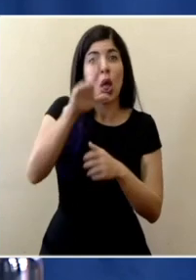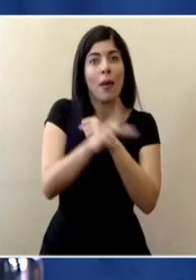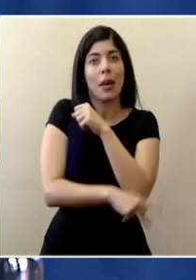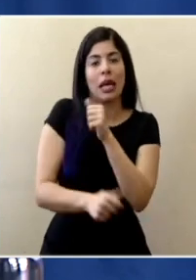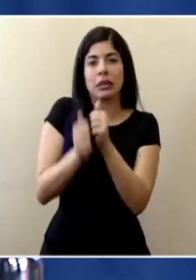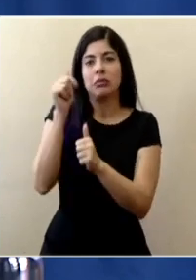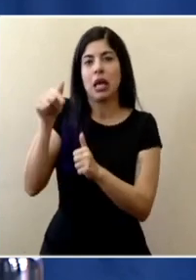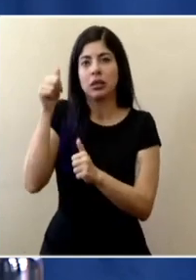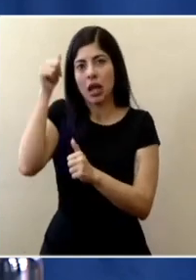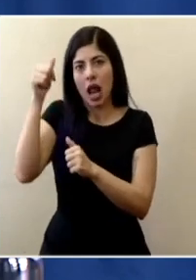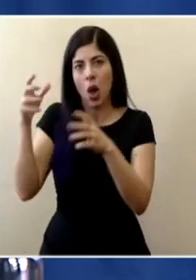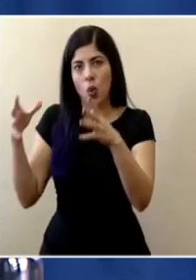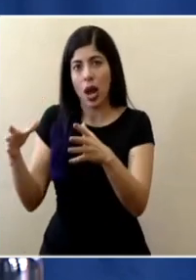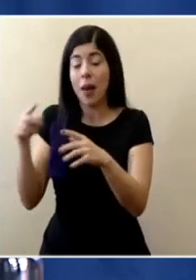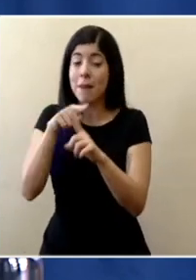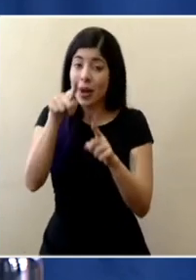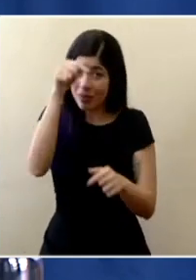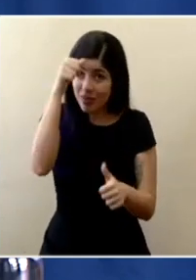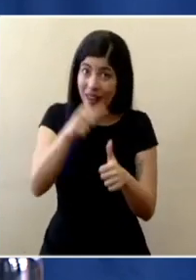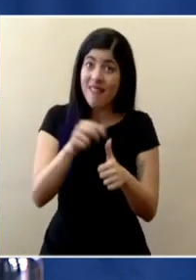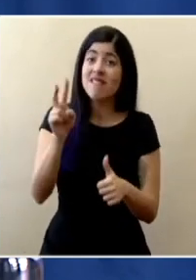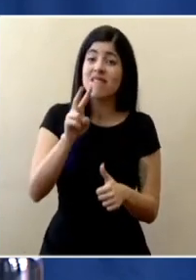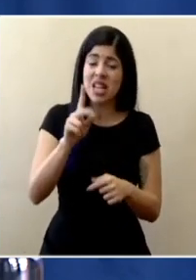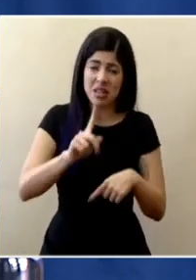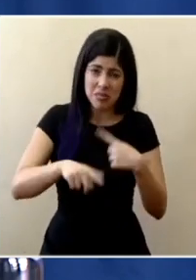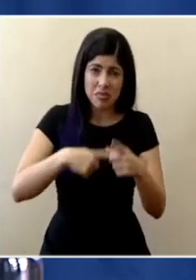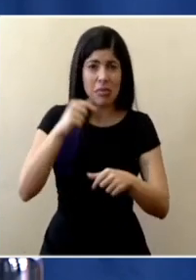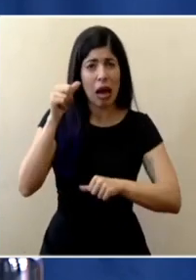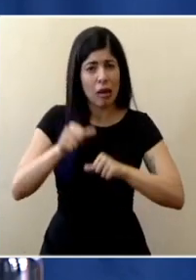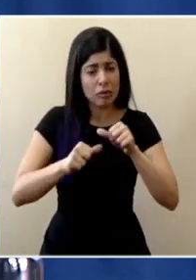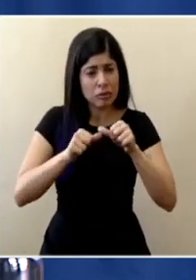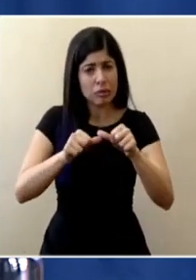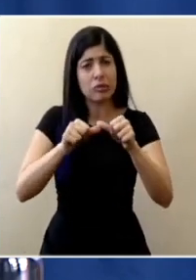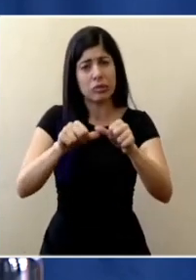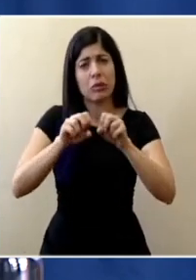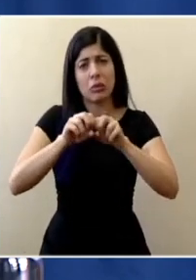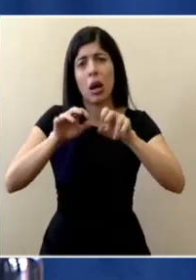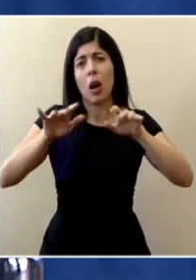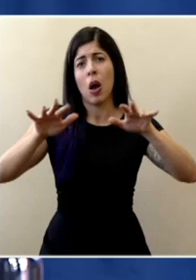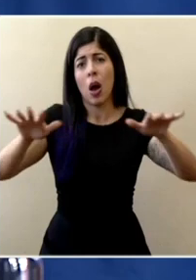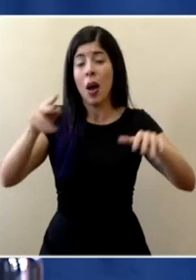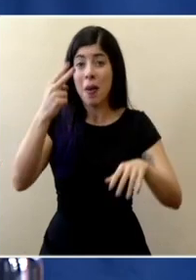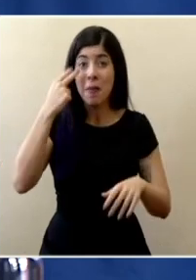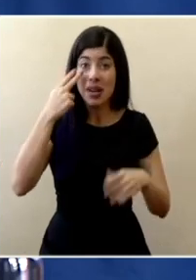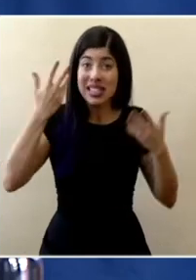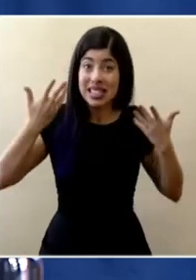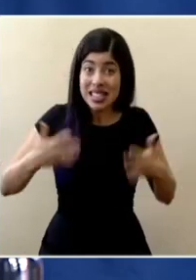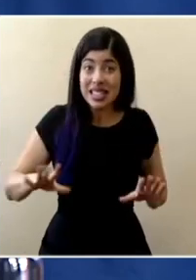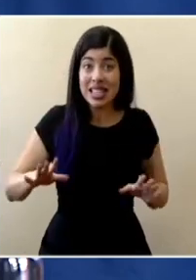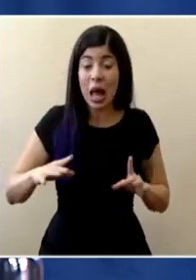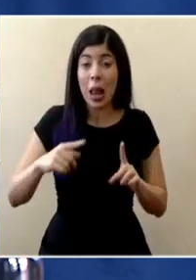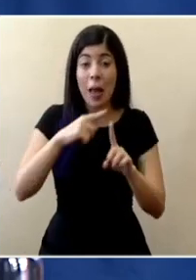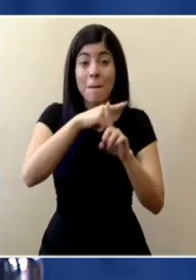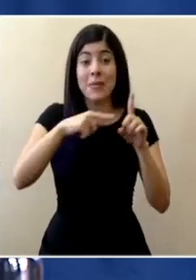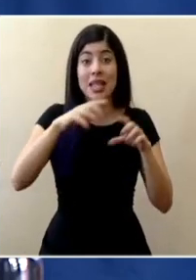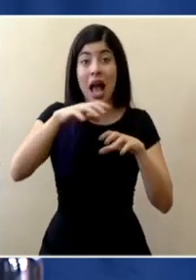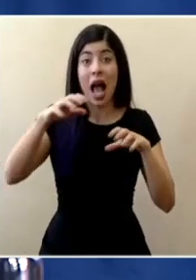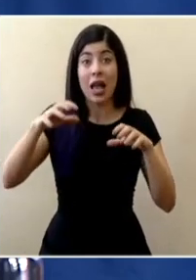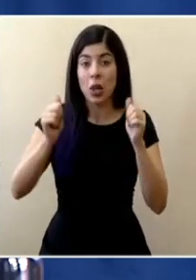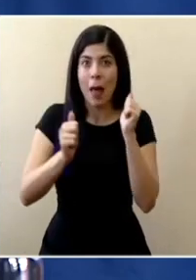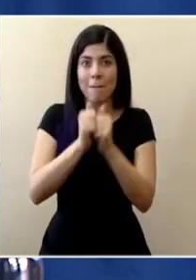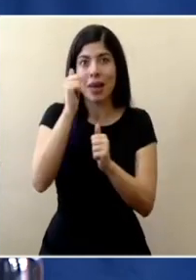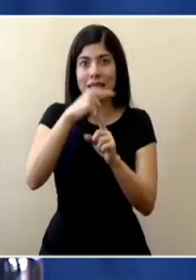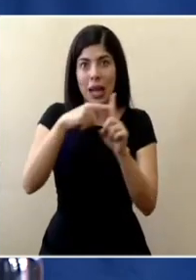país pero recordemos que el virus también va a ir avanzando que vamos a tener ya vean que ya tenemos más de la mitad de los cantones con